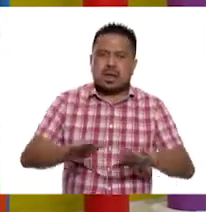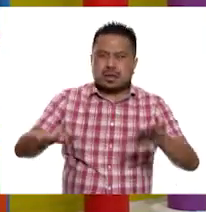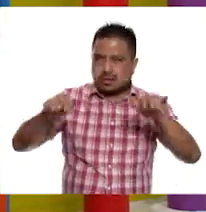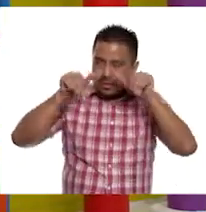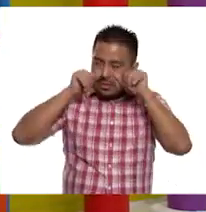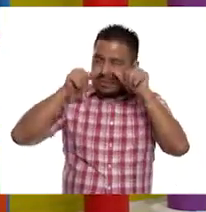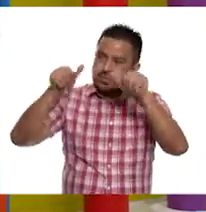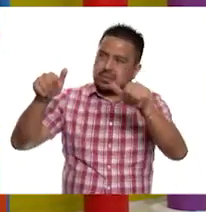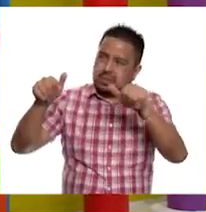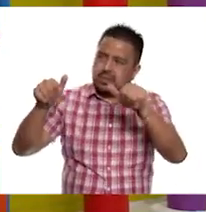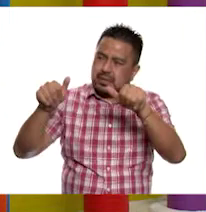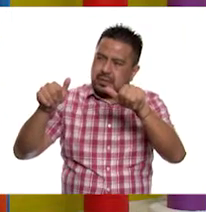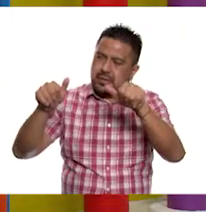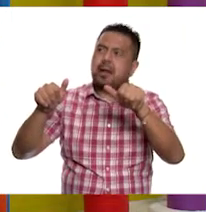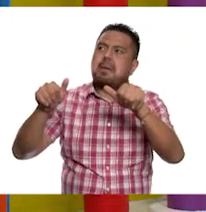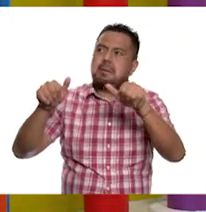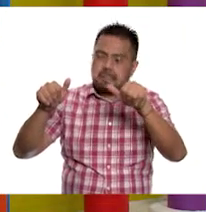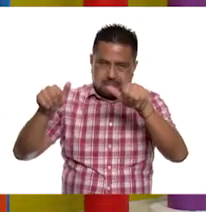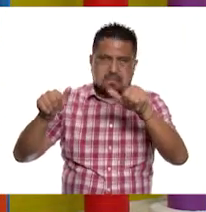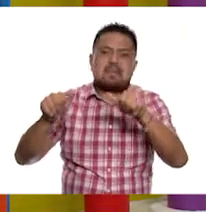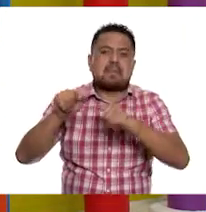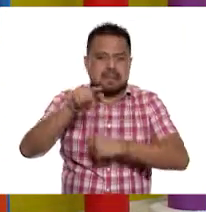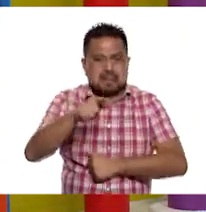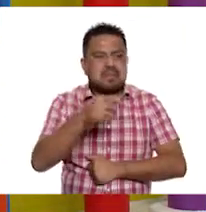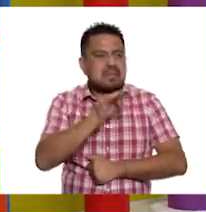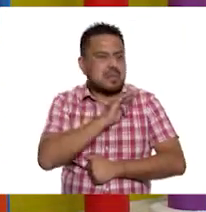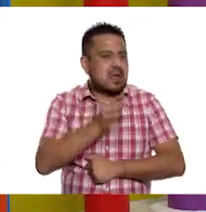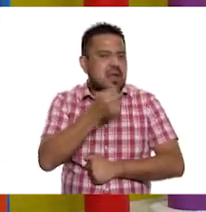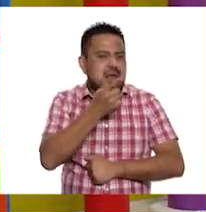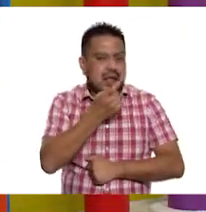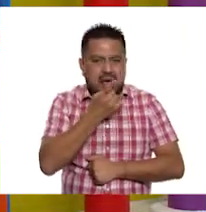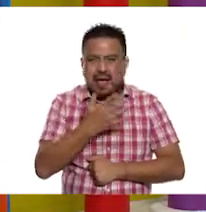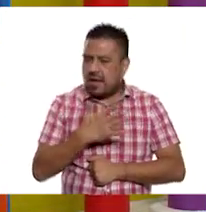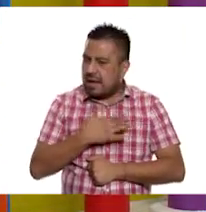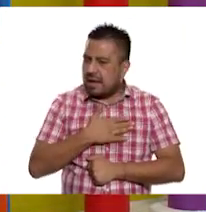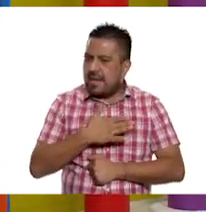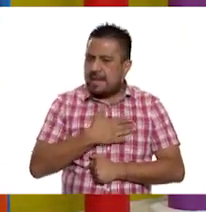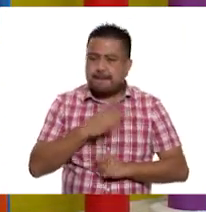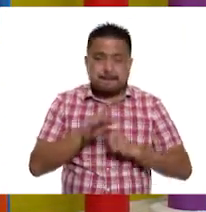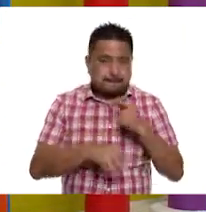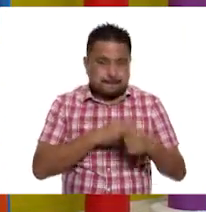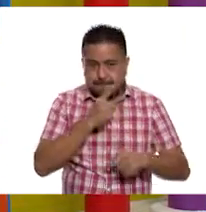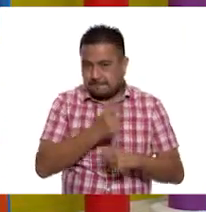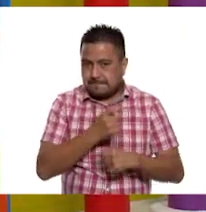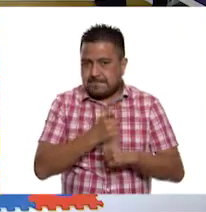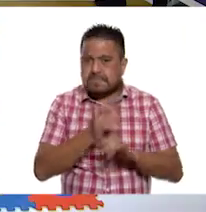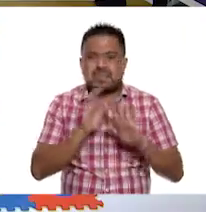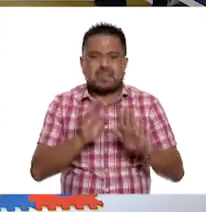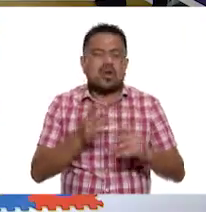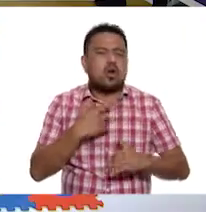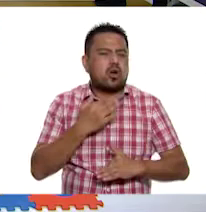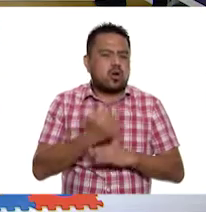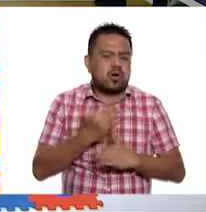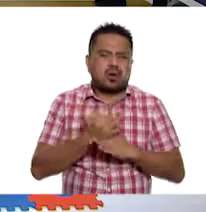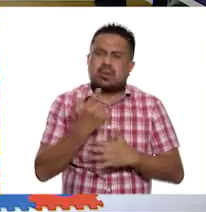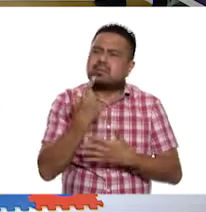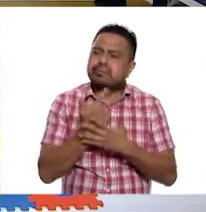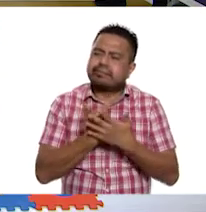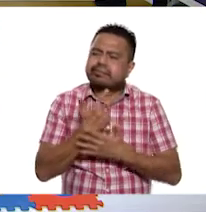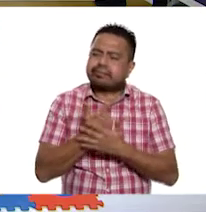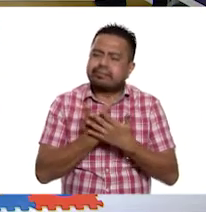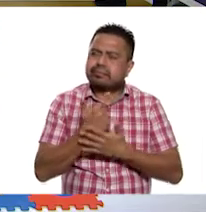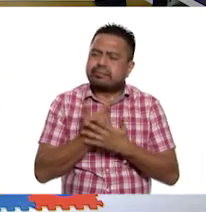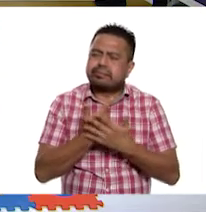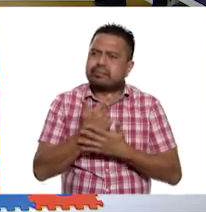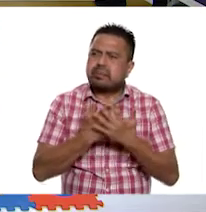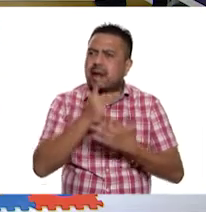atentos, ellos nos van a ir diciendo... ¡Ah! A ver... Primero, voy a ir contando las